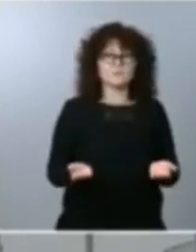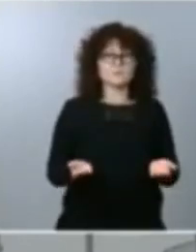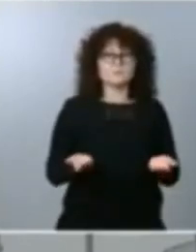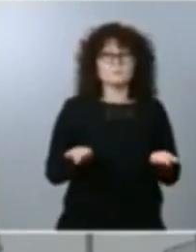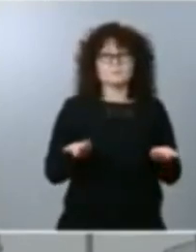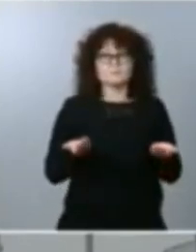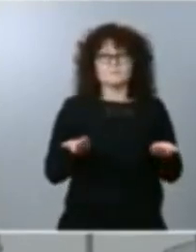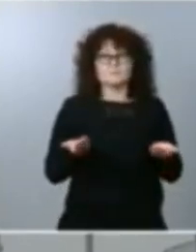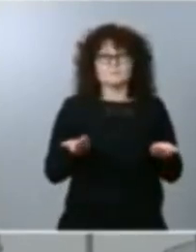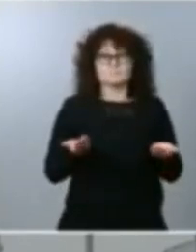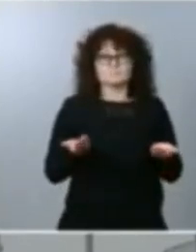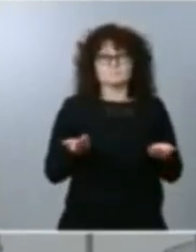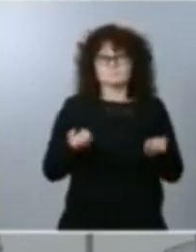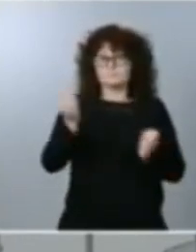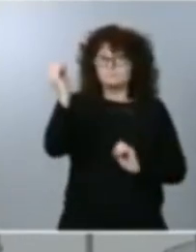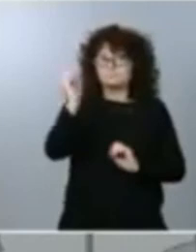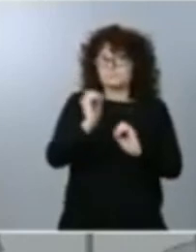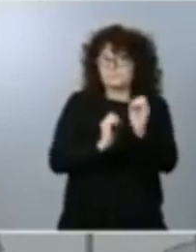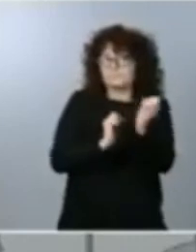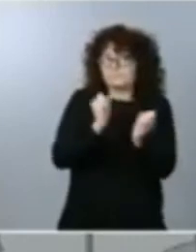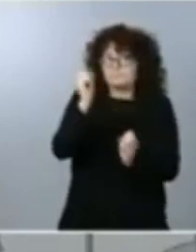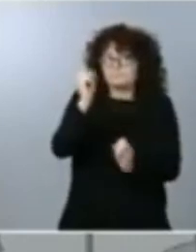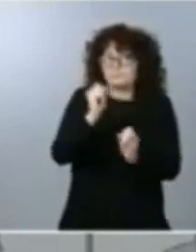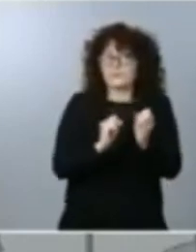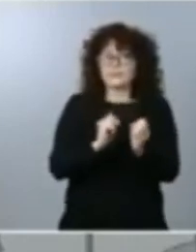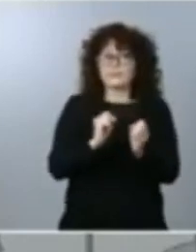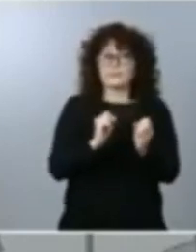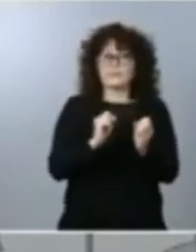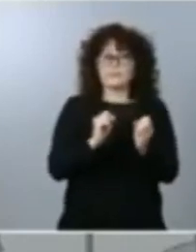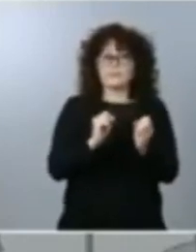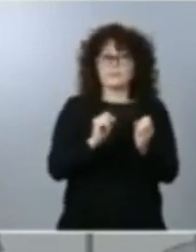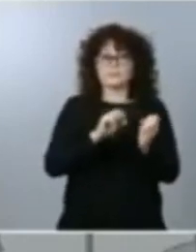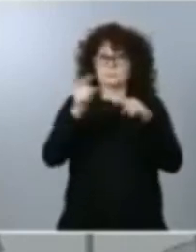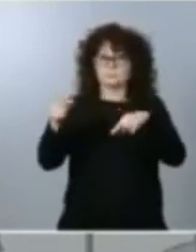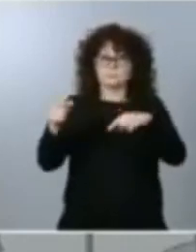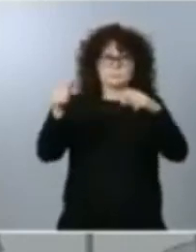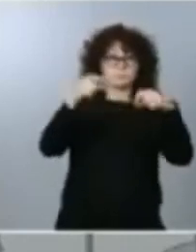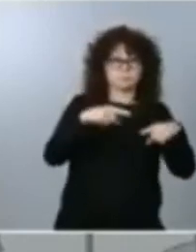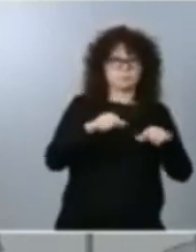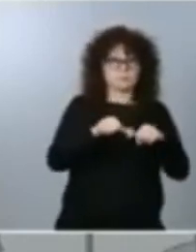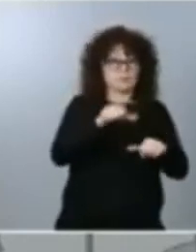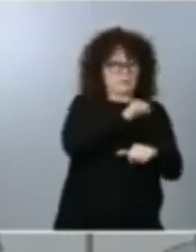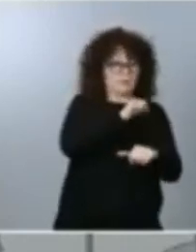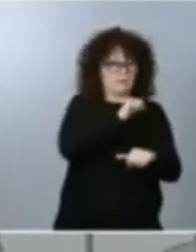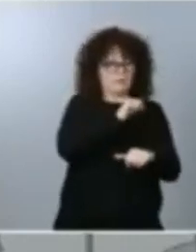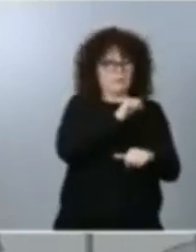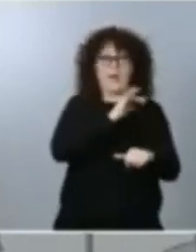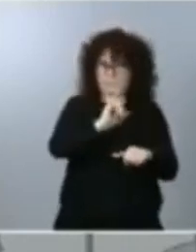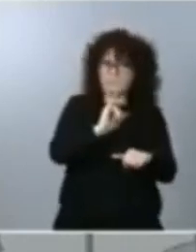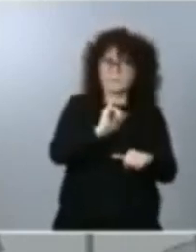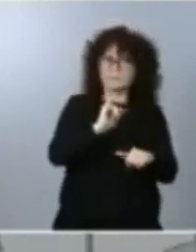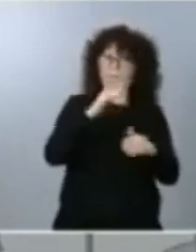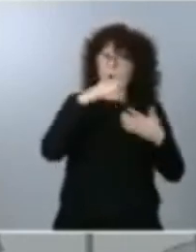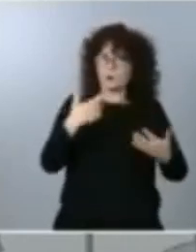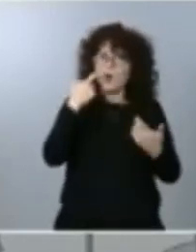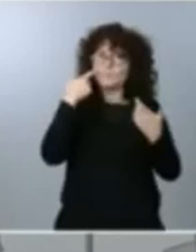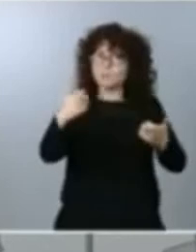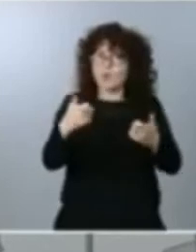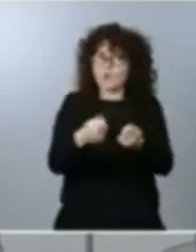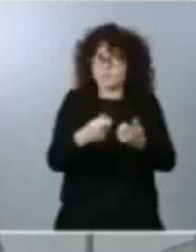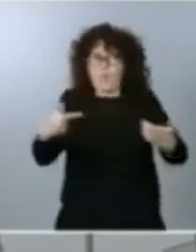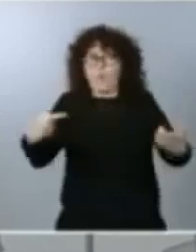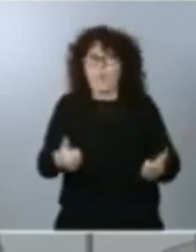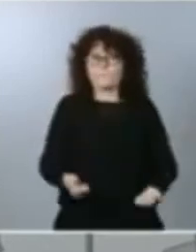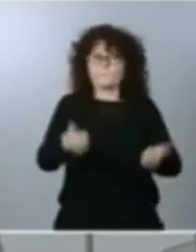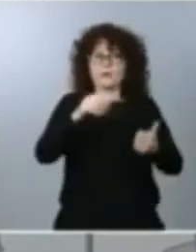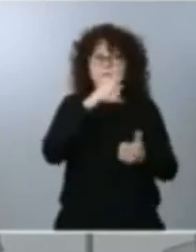las tensiones en flujos migratorios que va a haber que ya había pero que va a haber de manera mucho más acentuada como consecuencia de la miseria